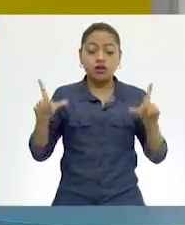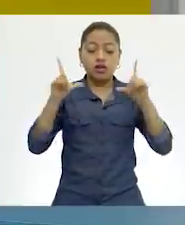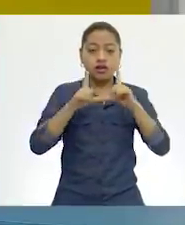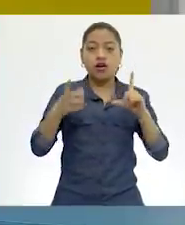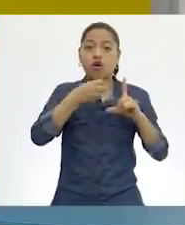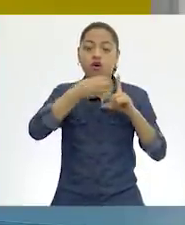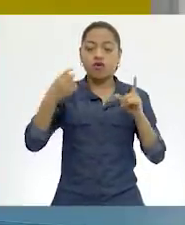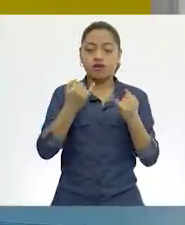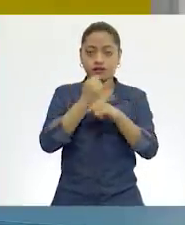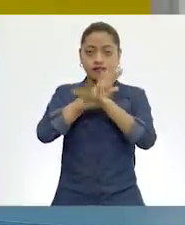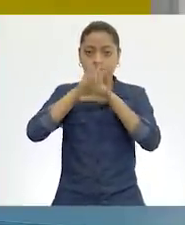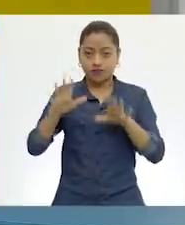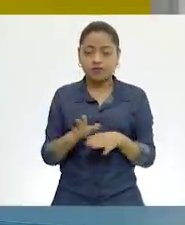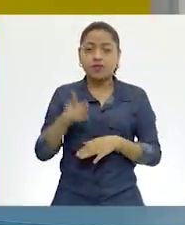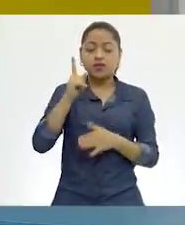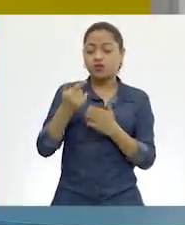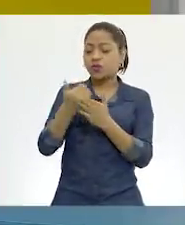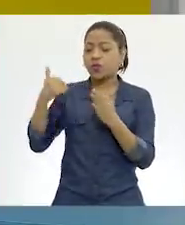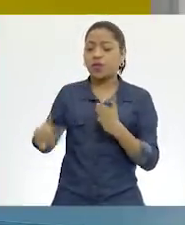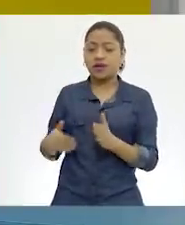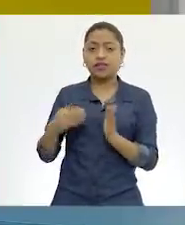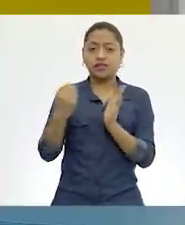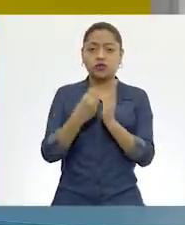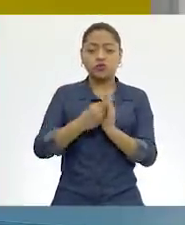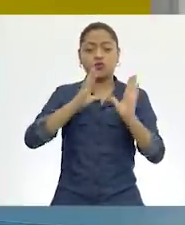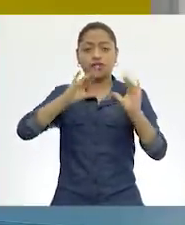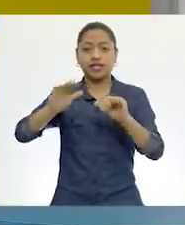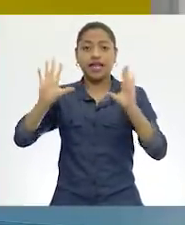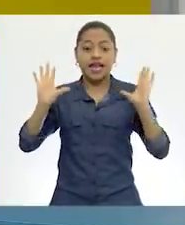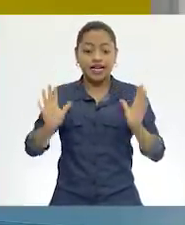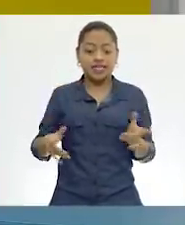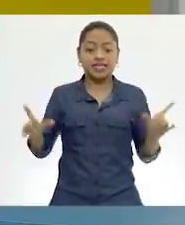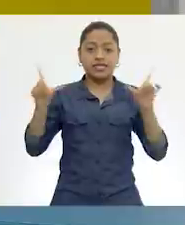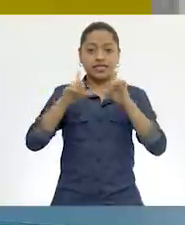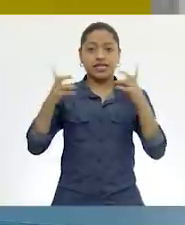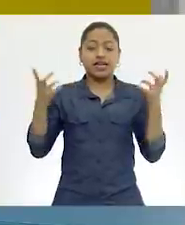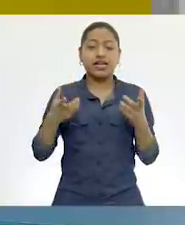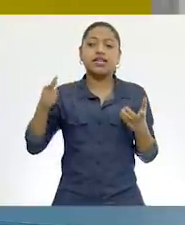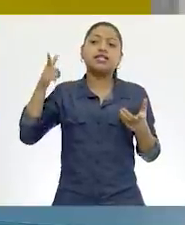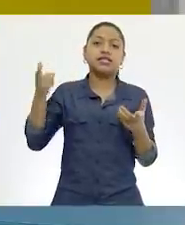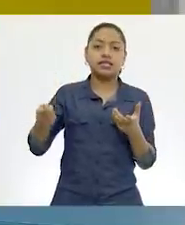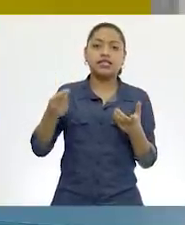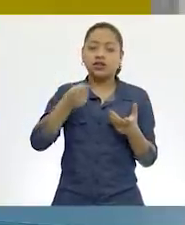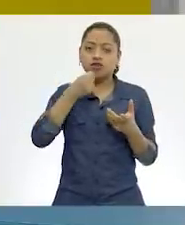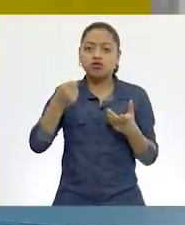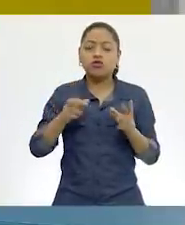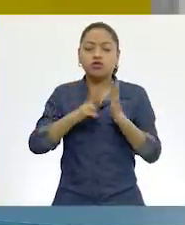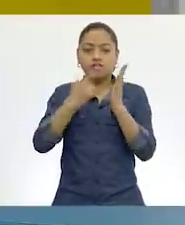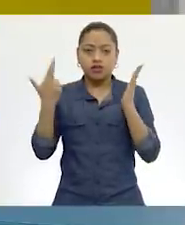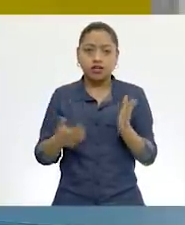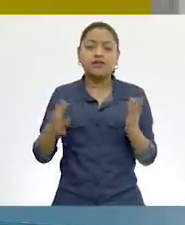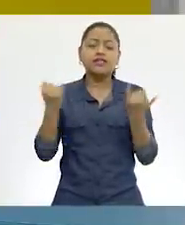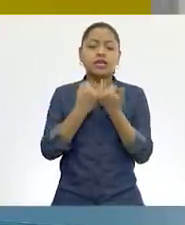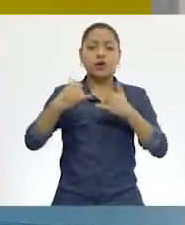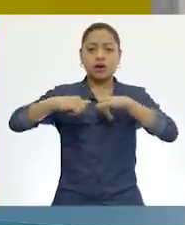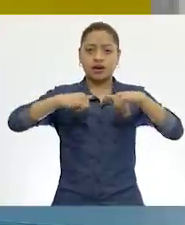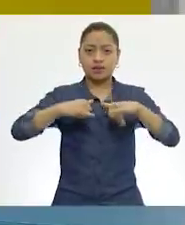fichas de trabajo y la sesión anterior nos dimos a la tarea de elaborar una con un reportaje de una revista, ya lo hicimos con el Atlas.